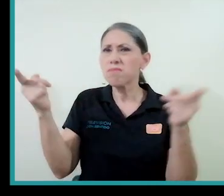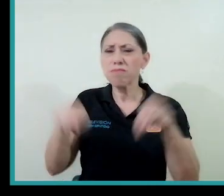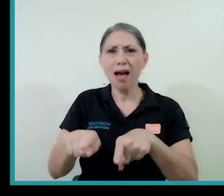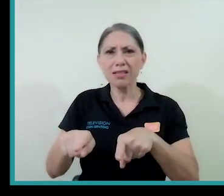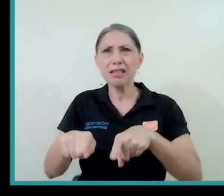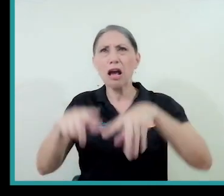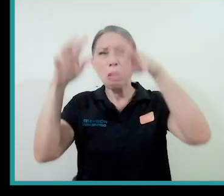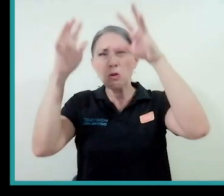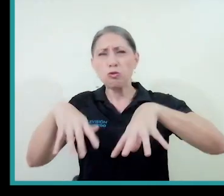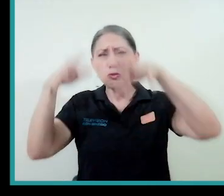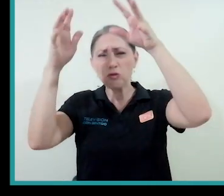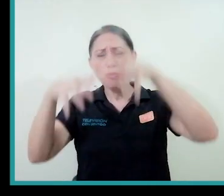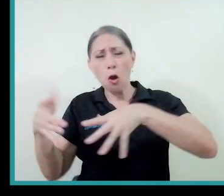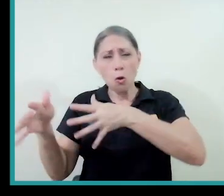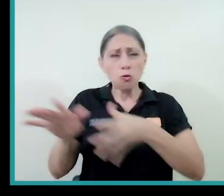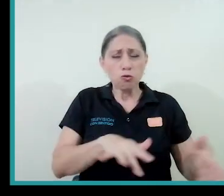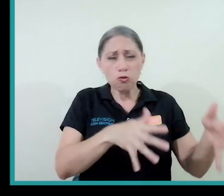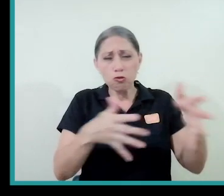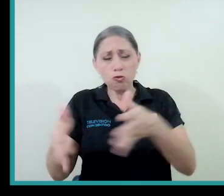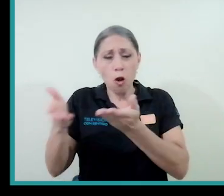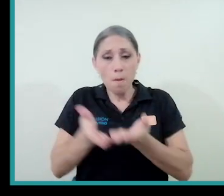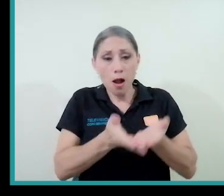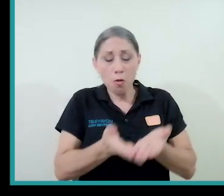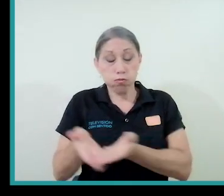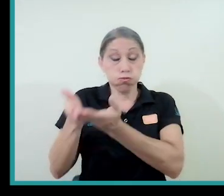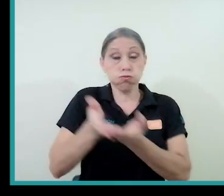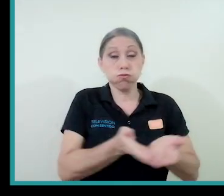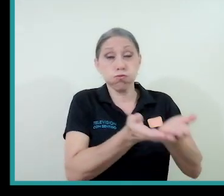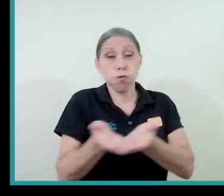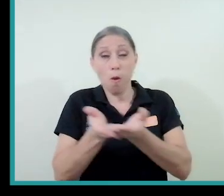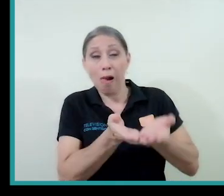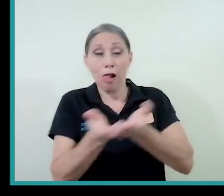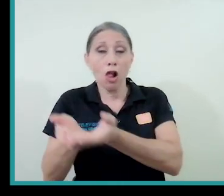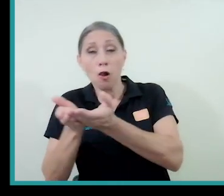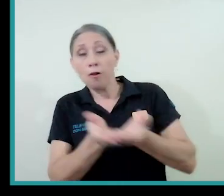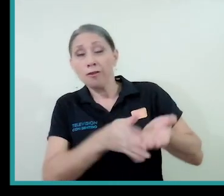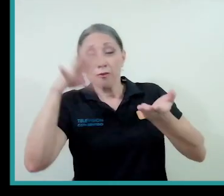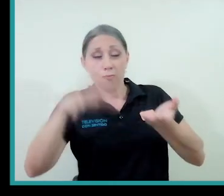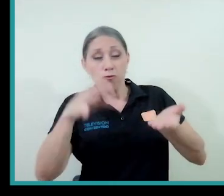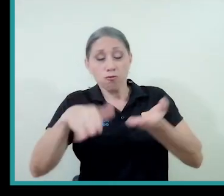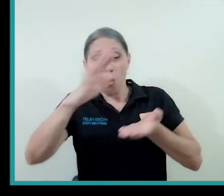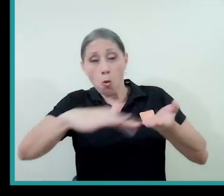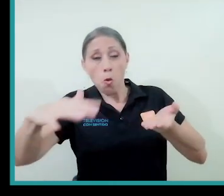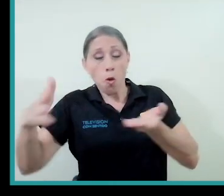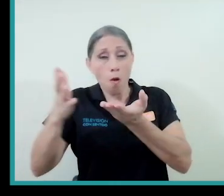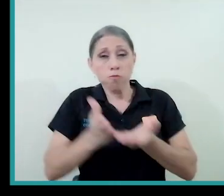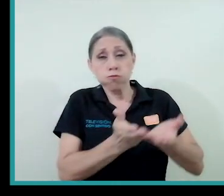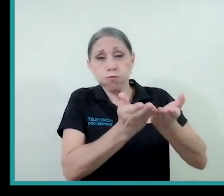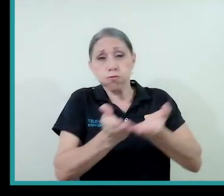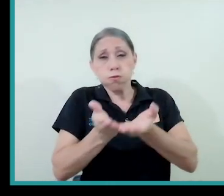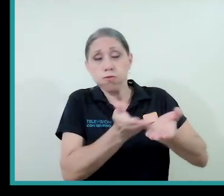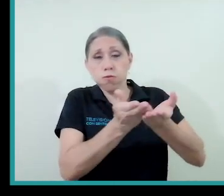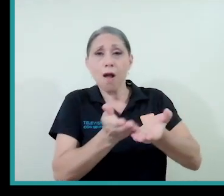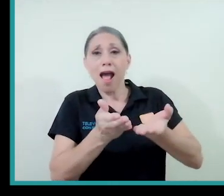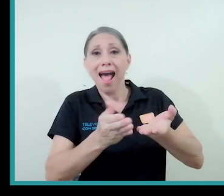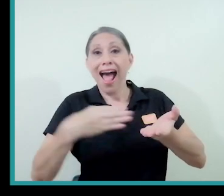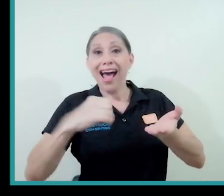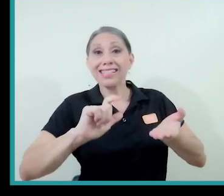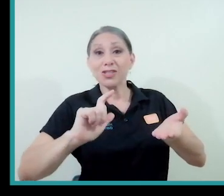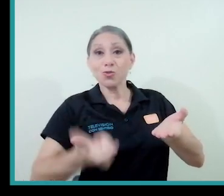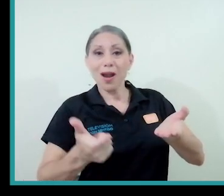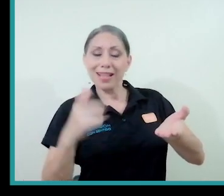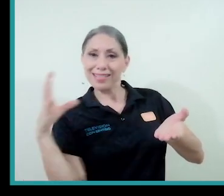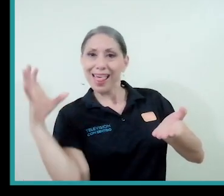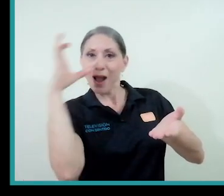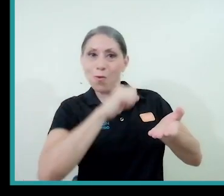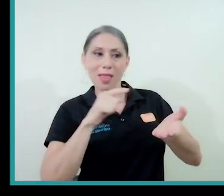Nadie puede parar esta tormenta y entonces echan las suertes, las suertes caen sobre Jonás y se dan cuenta que es Jonás está huyendo de